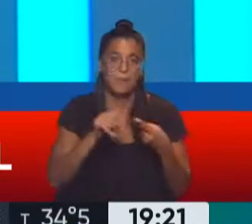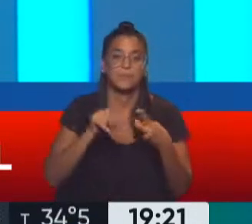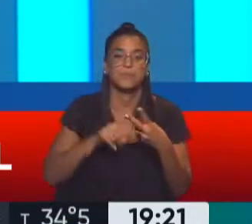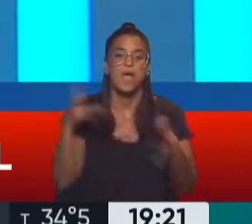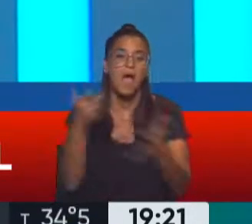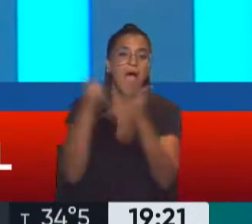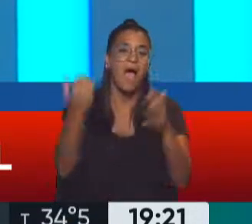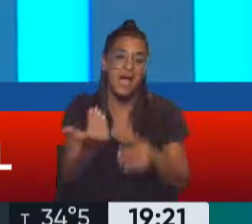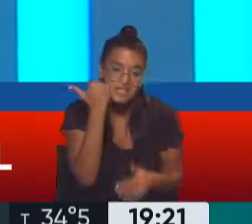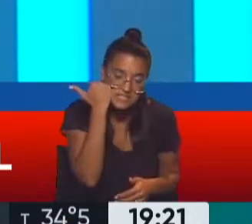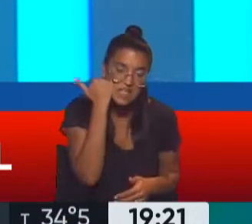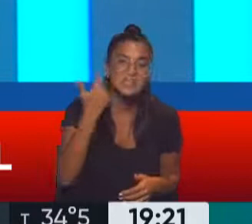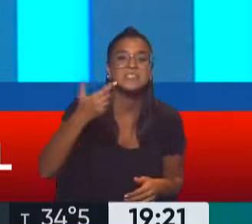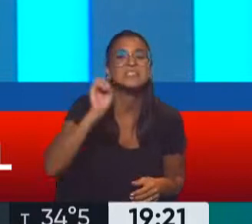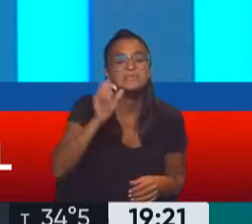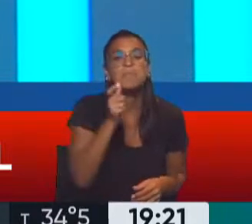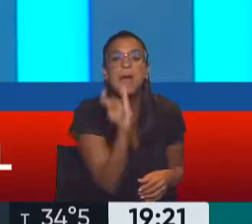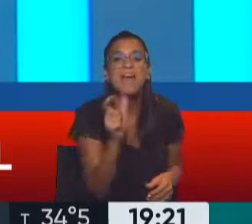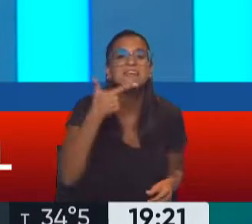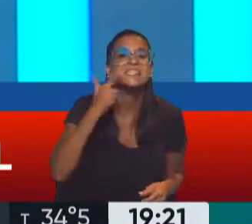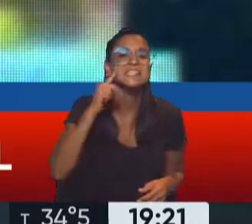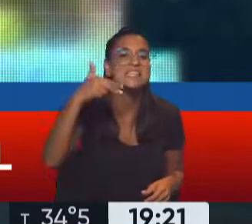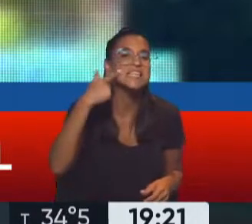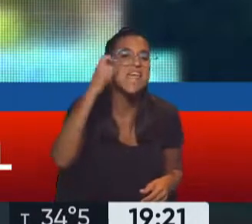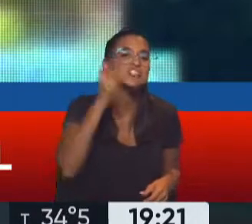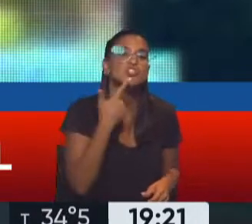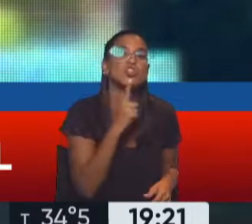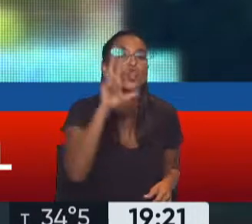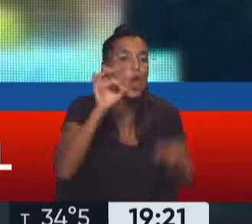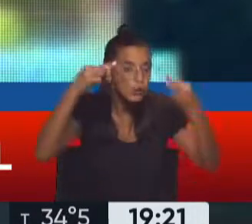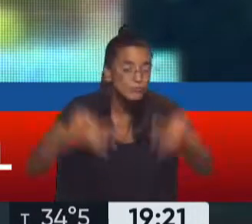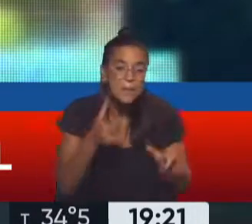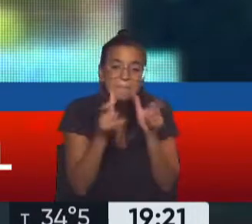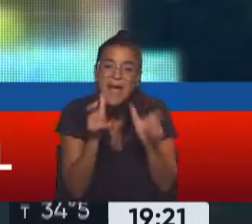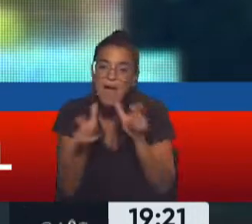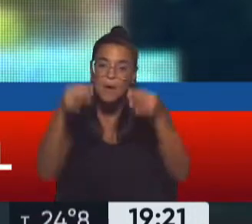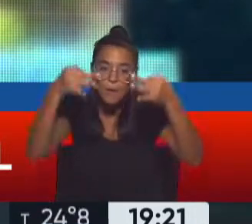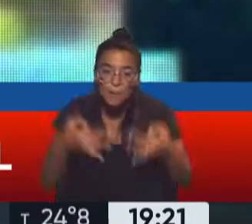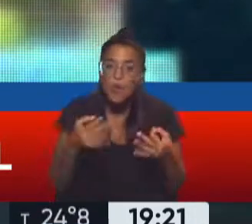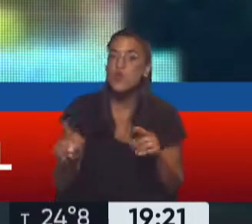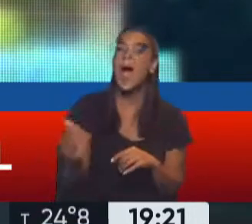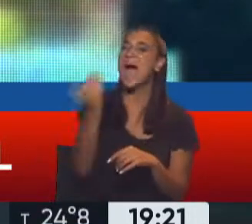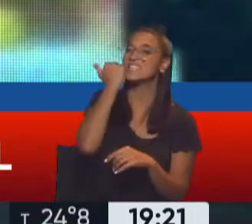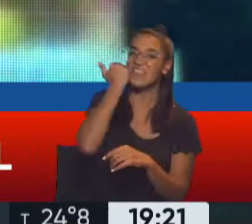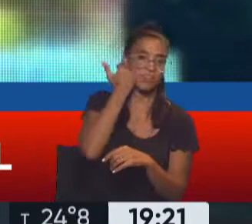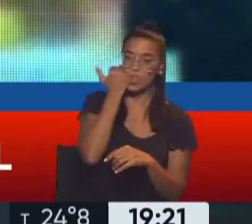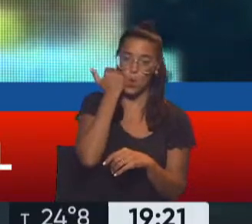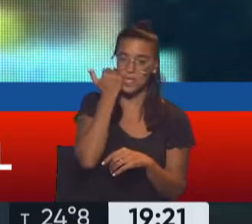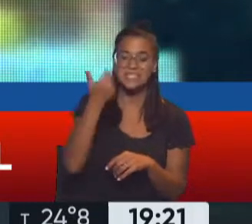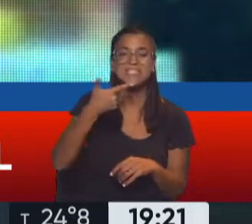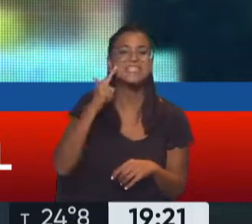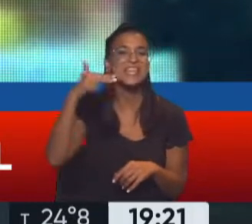siniestros viales, como se dice. muy bien cómo lo decís, porque educamos también con las palabras. ¿Por qué se dice siniestro y no accidente vial, no?